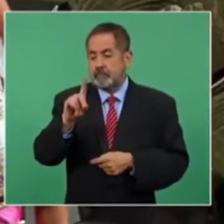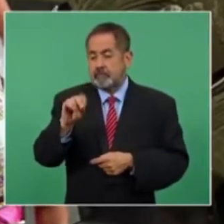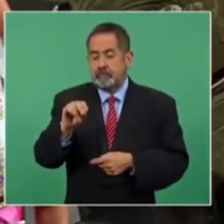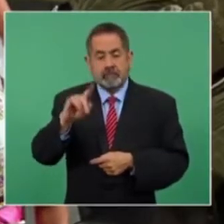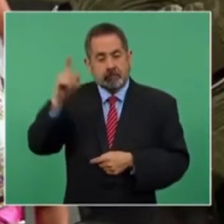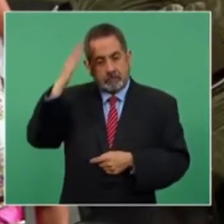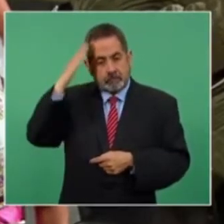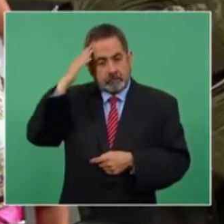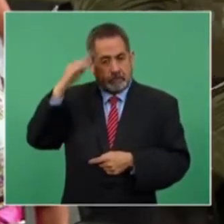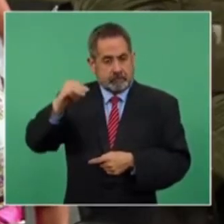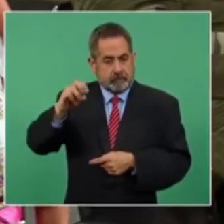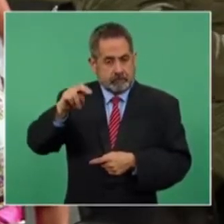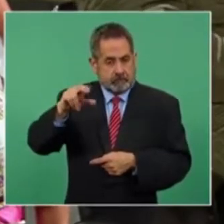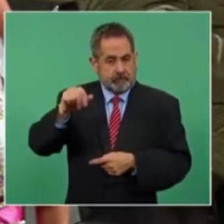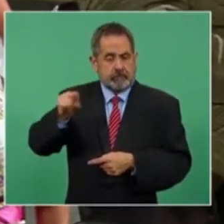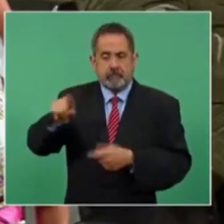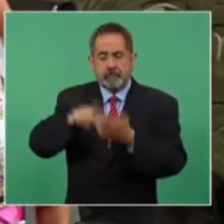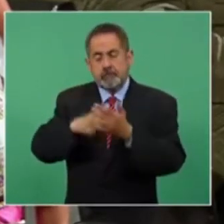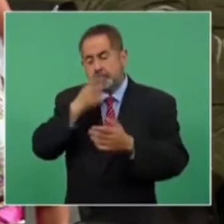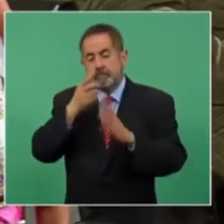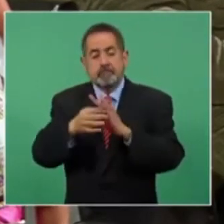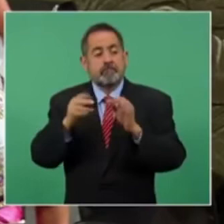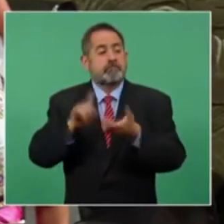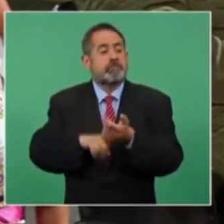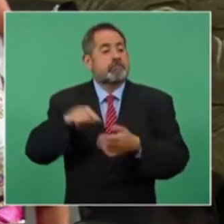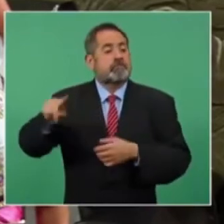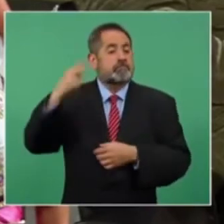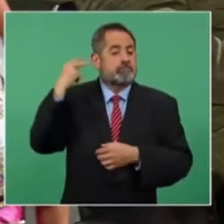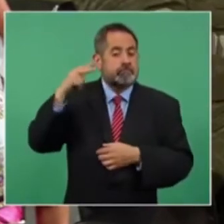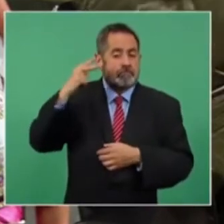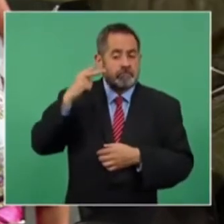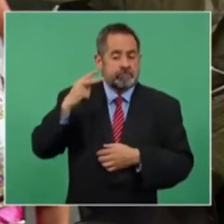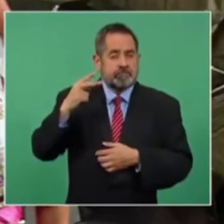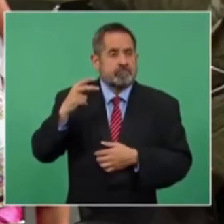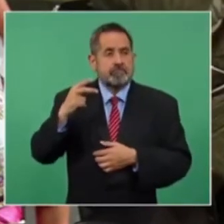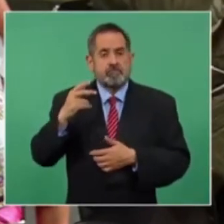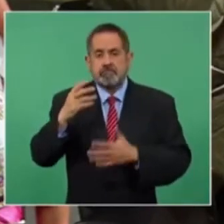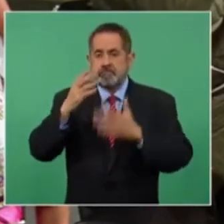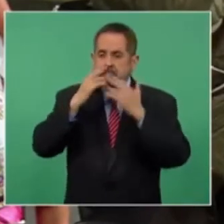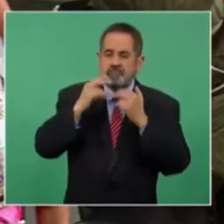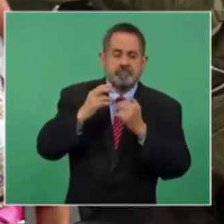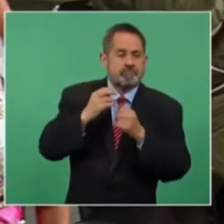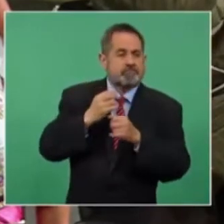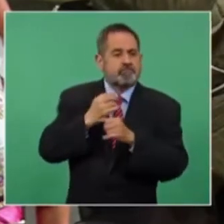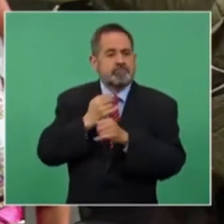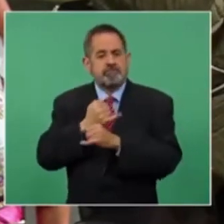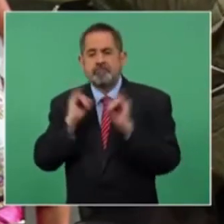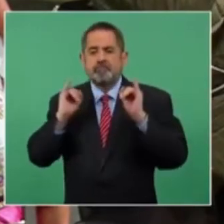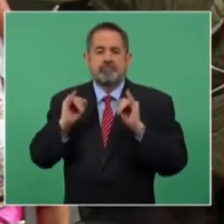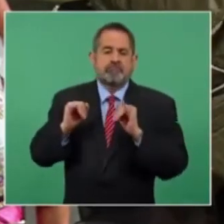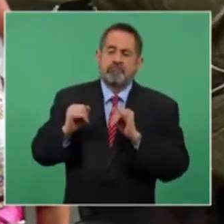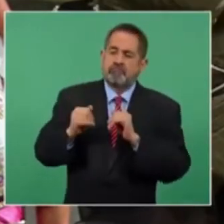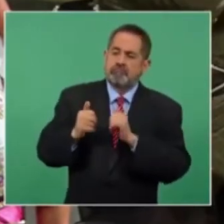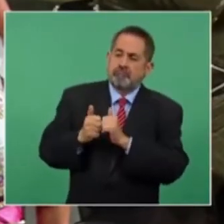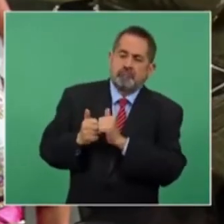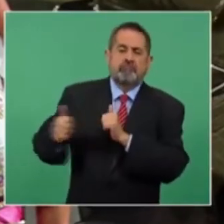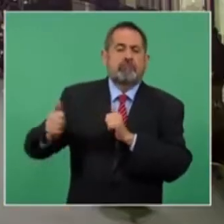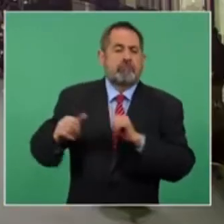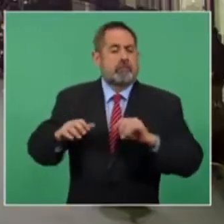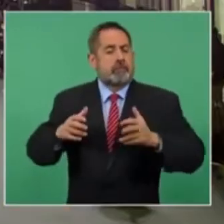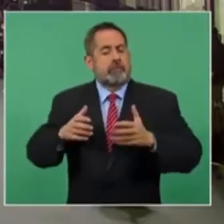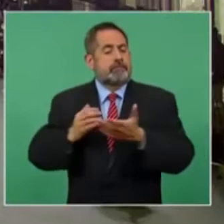líder de Morena en la Cámara Alta, expresó que en Veracruz no existe realmente una independencia en los órganos de